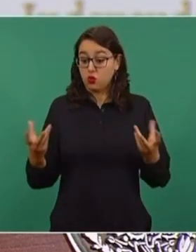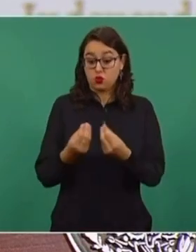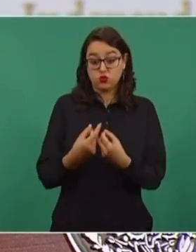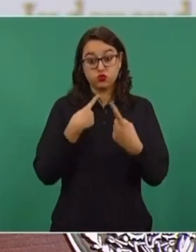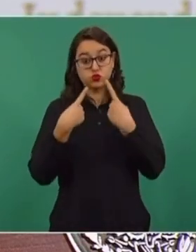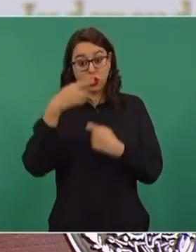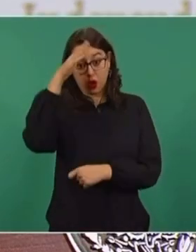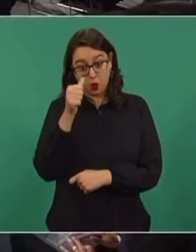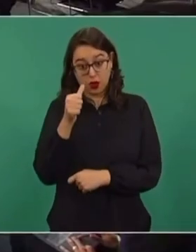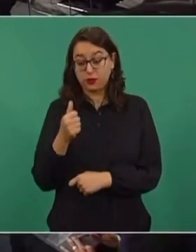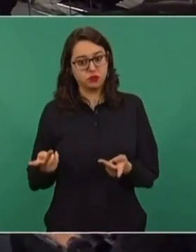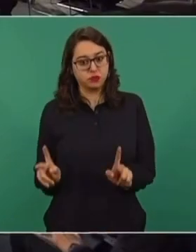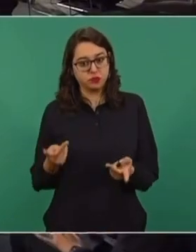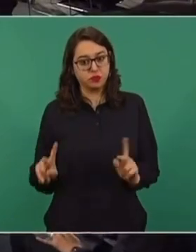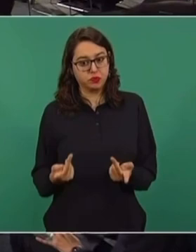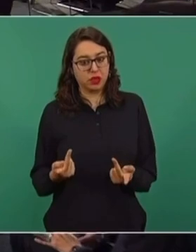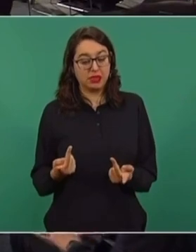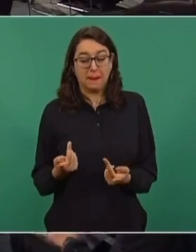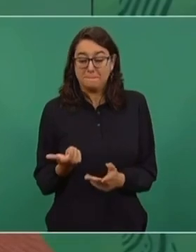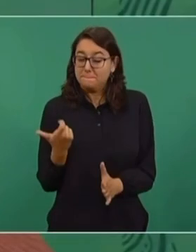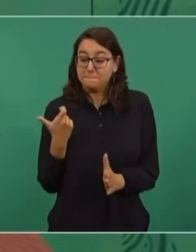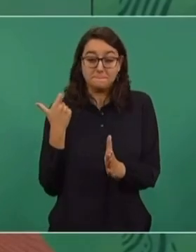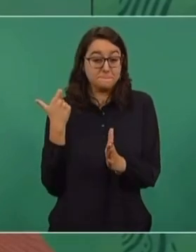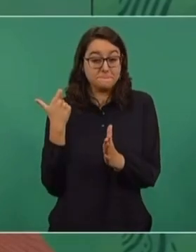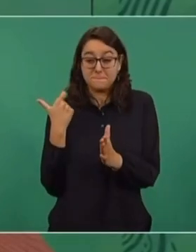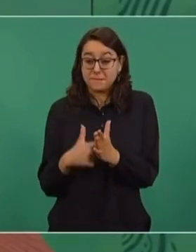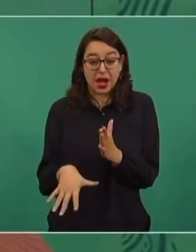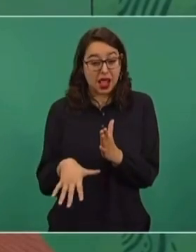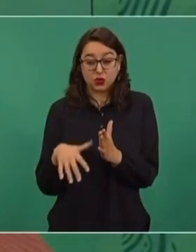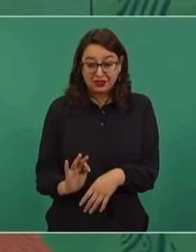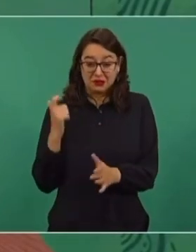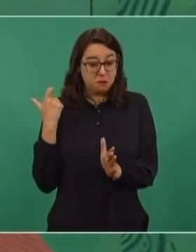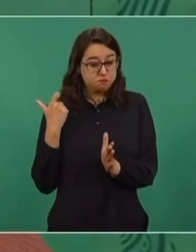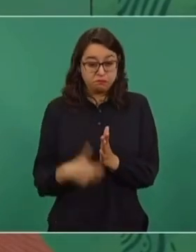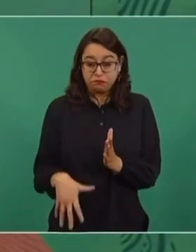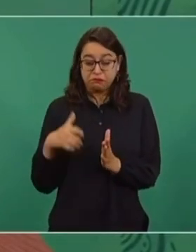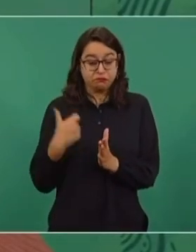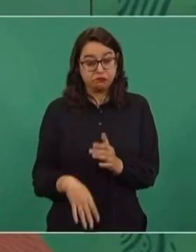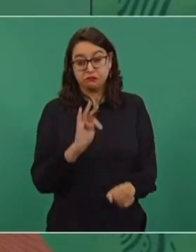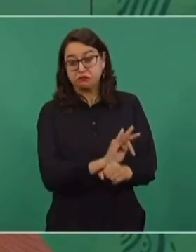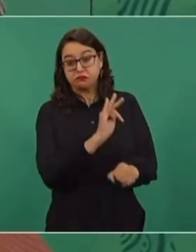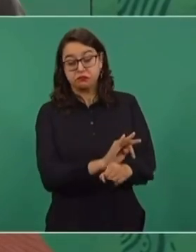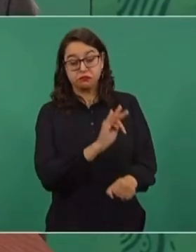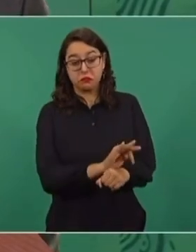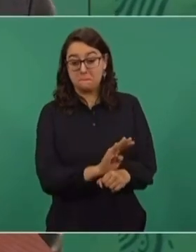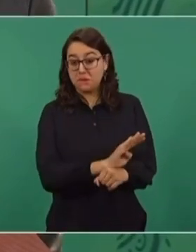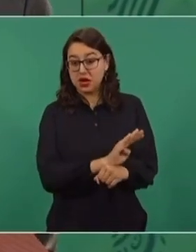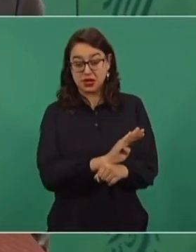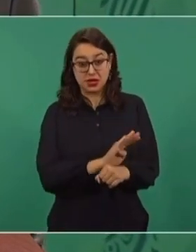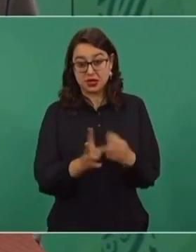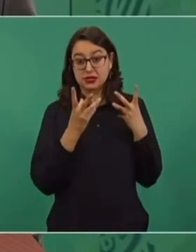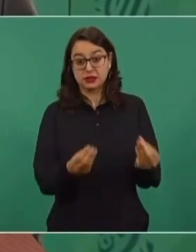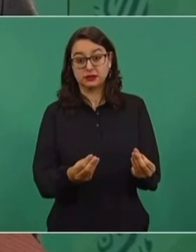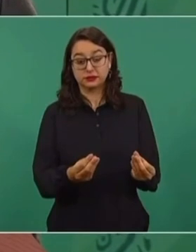le vendiera gas, metano, con precios subsidiados y otras ventajas.